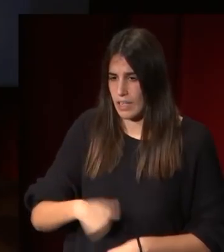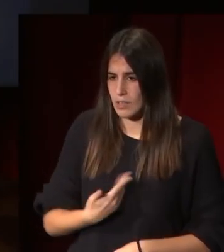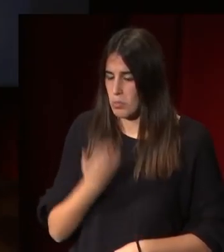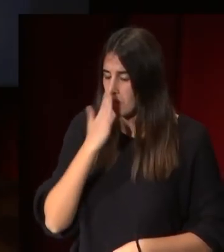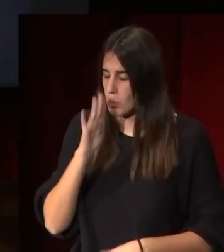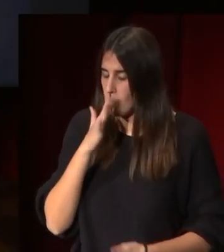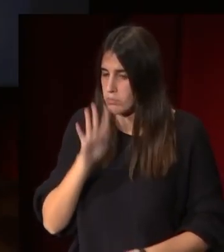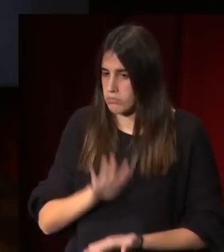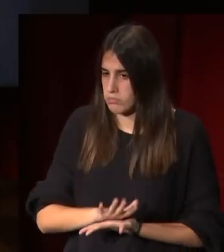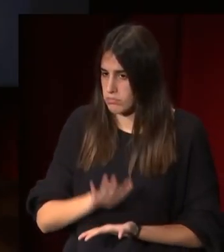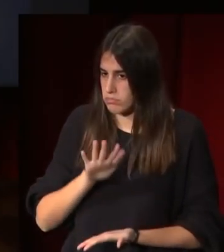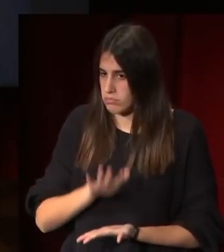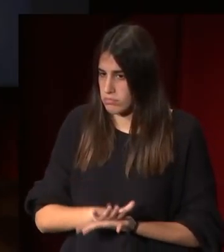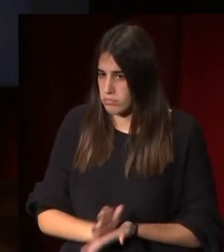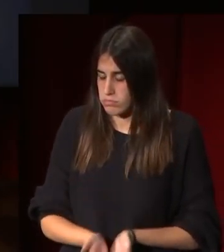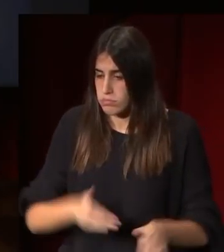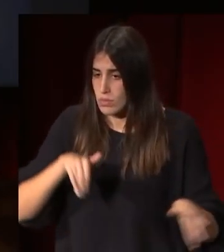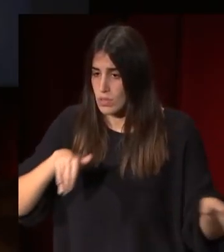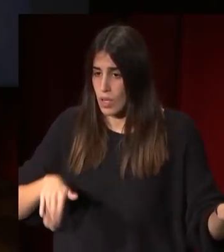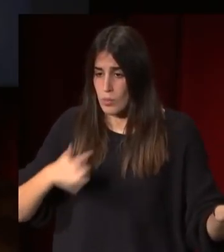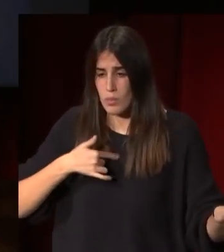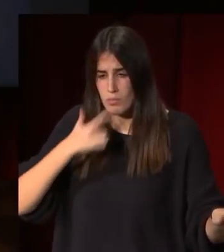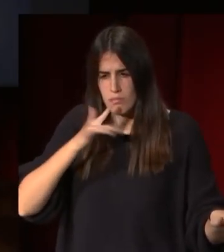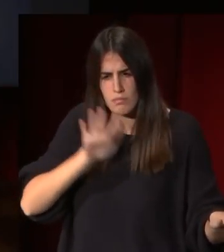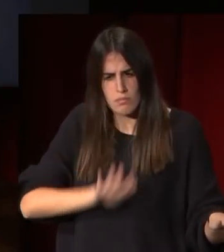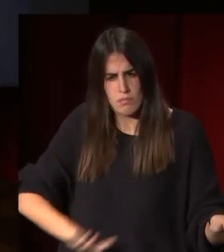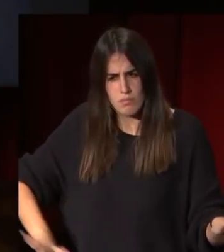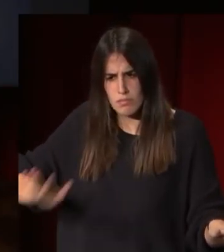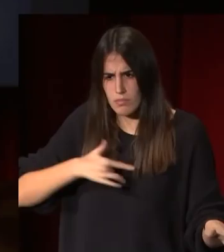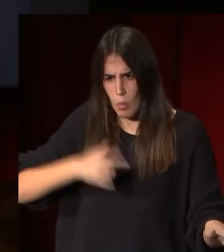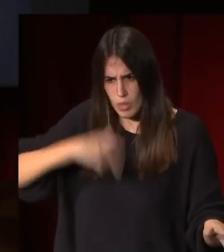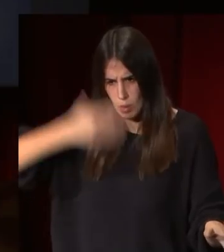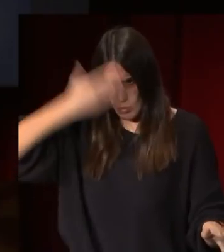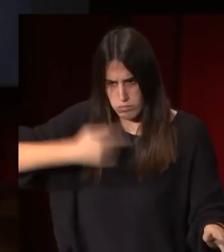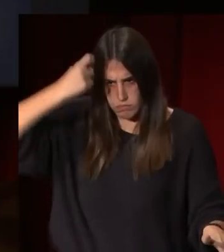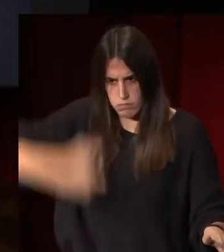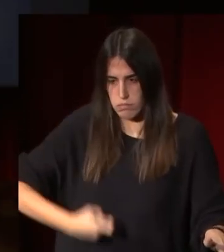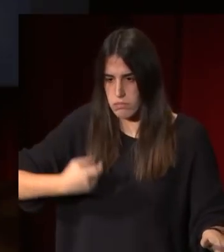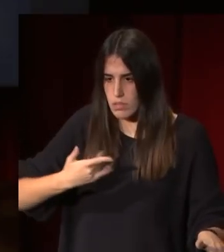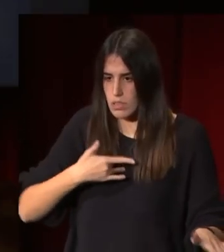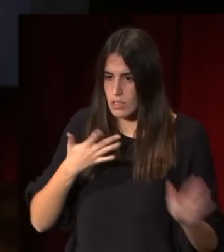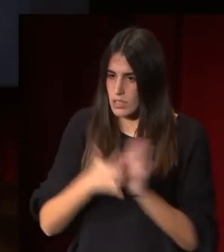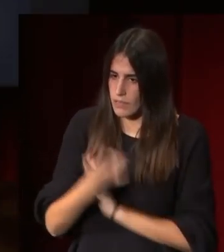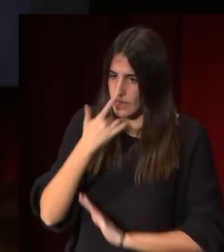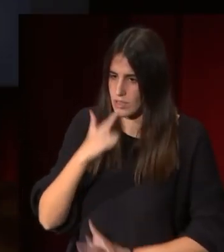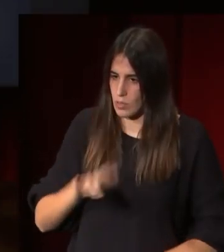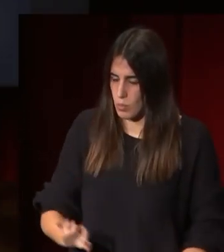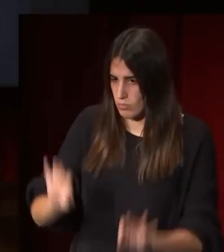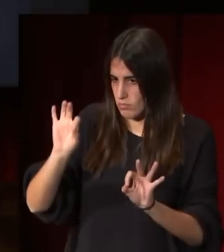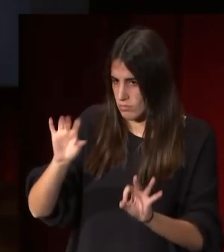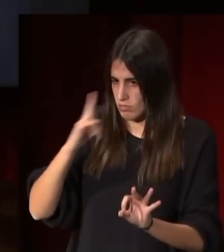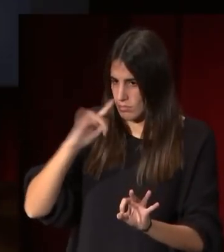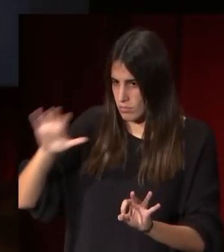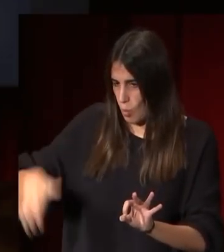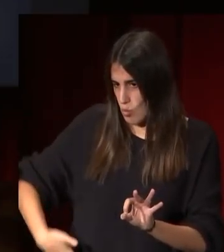relajada pero tan serena y tan imponente es la que da nobleza y da